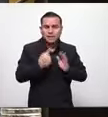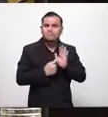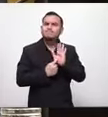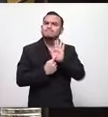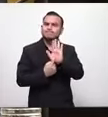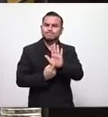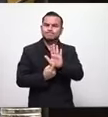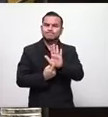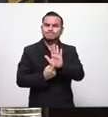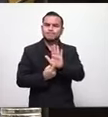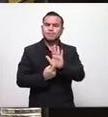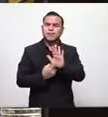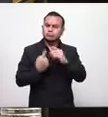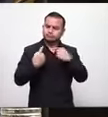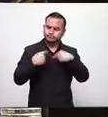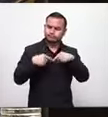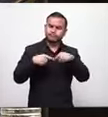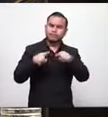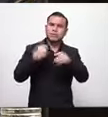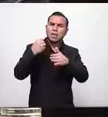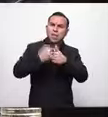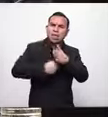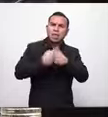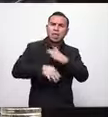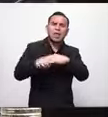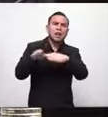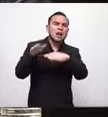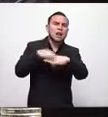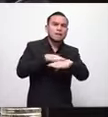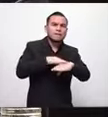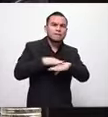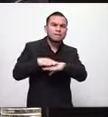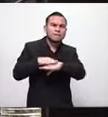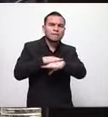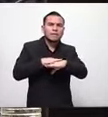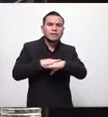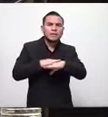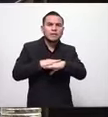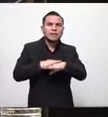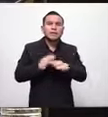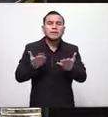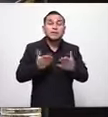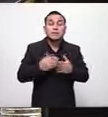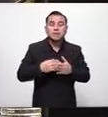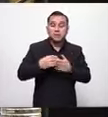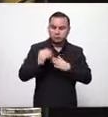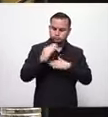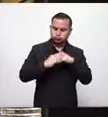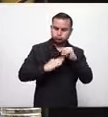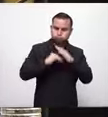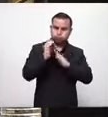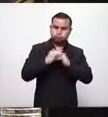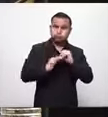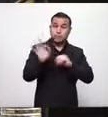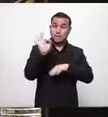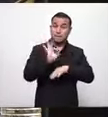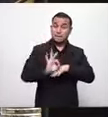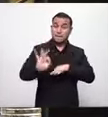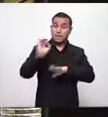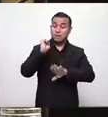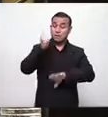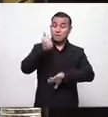pues que que constantemente hacemos llamados como a ver si es posible de ir construyendo juntos y no nos